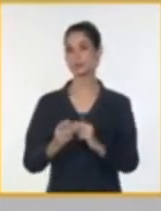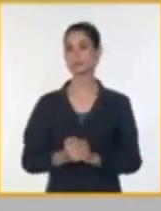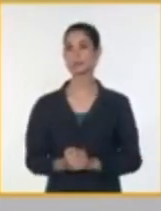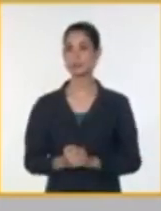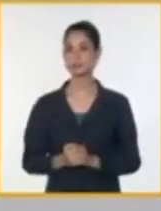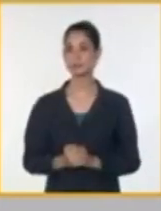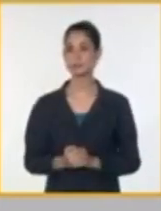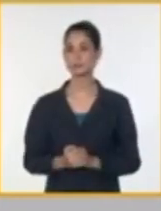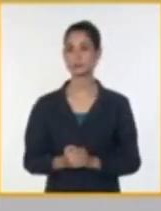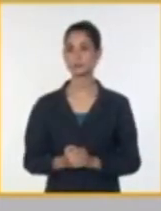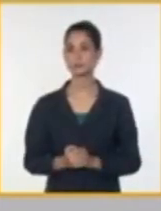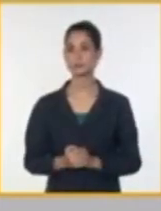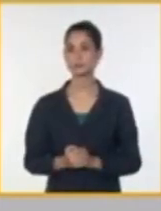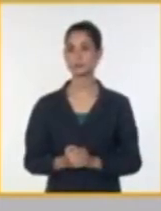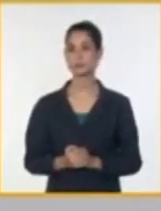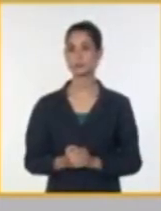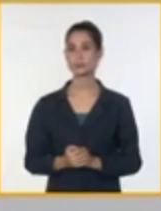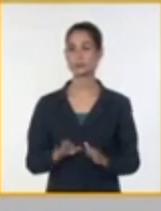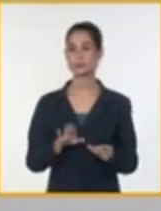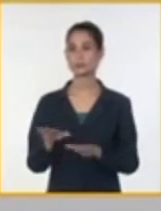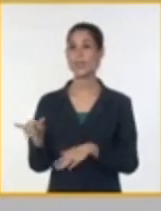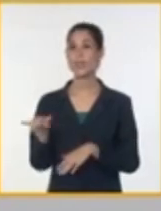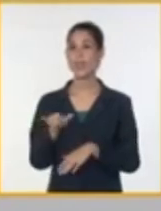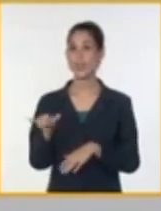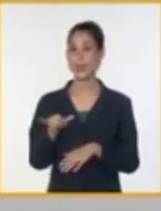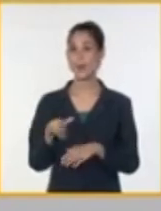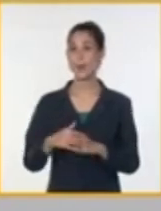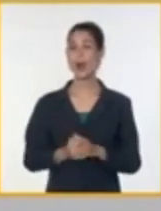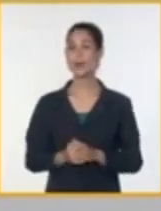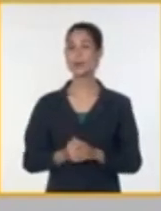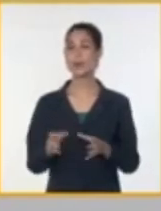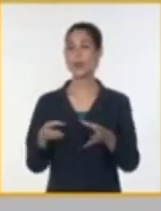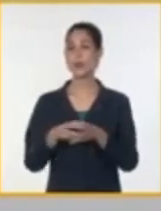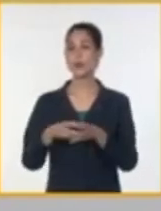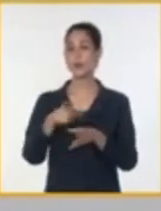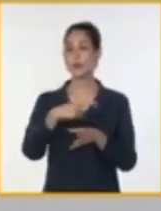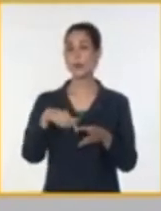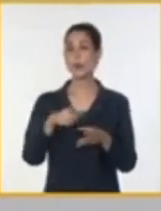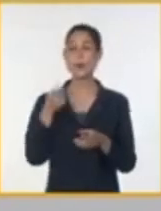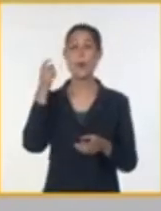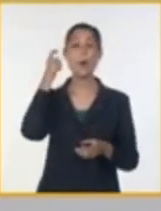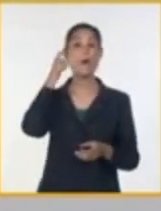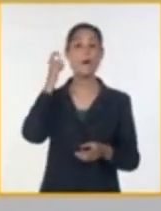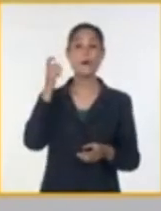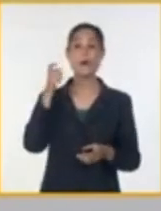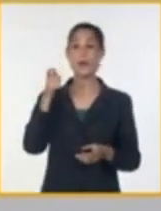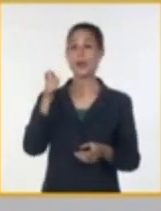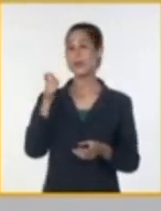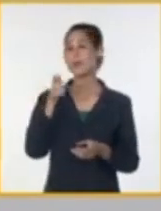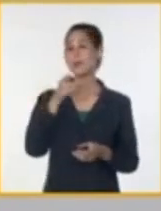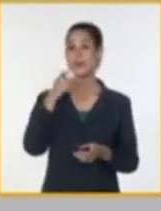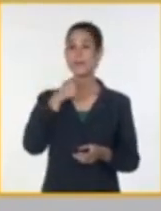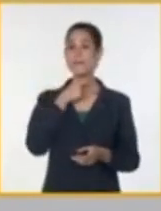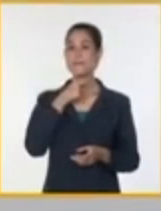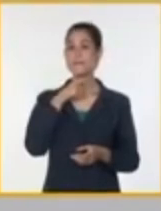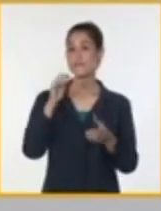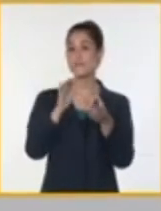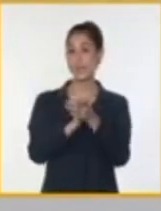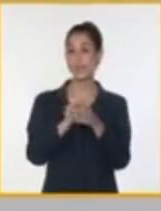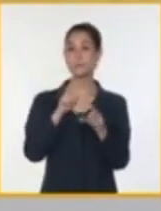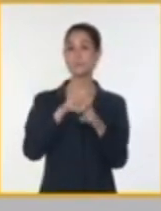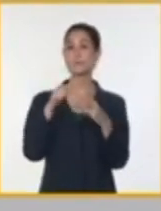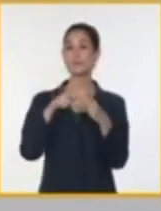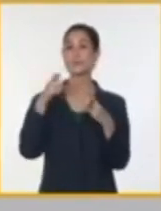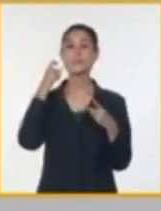Destinar reservaciones para los centros nocturnos con coordinación con la FEM, la FEU, en el mes de julio y agosto. Y